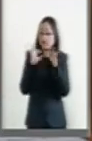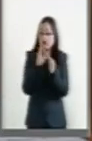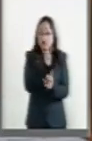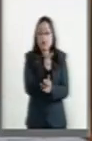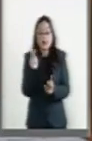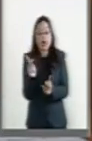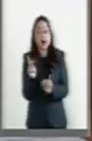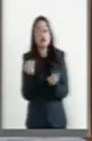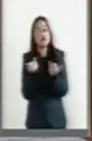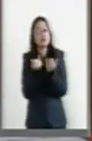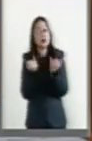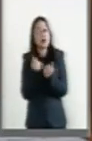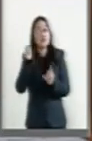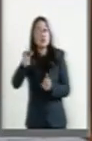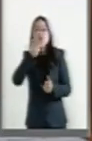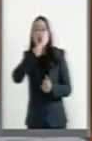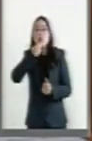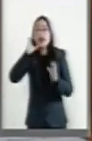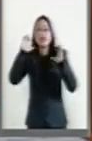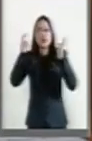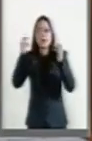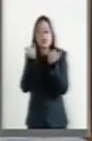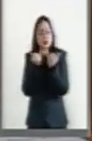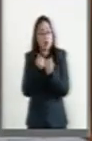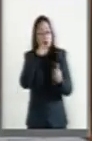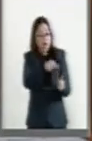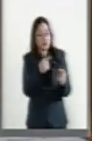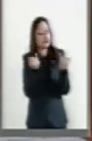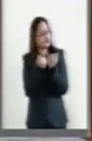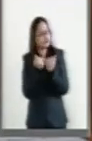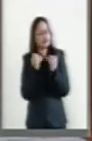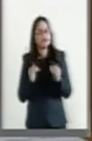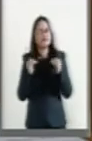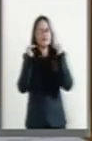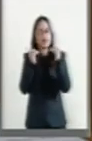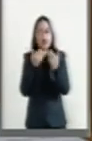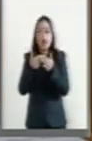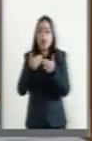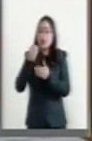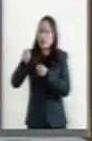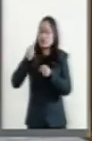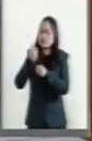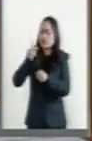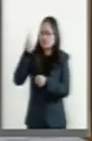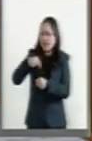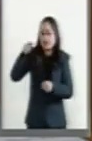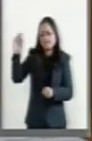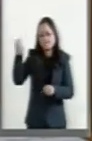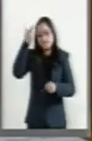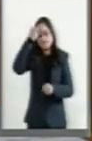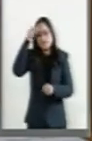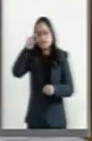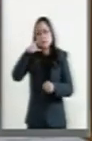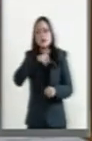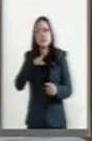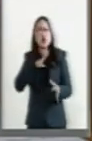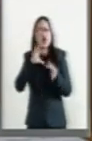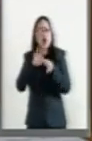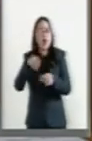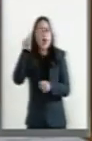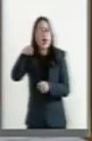recordar lo que el chiapaneco hizo. ¿Qué mejor por oportunidad? Entonces, para recordar lo que dijo el doctor de Comitán,